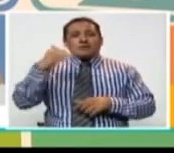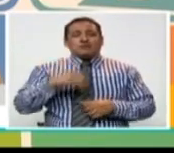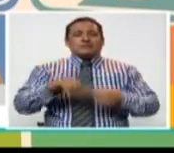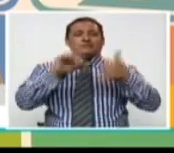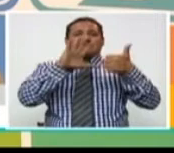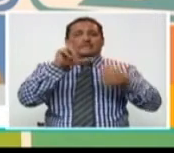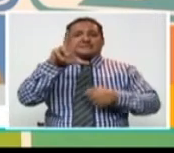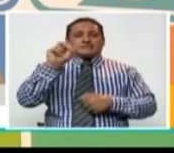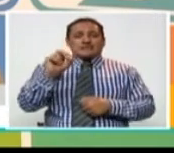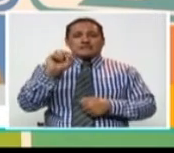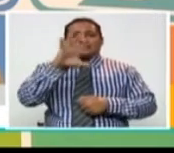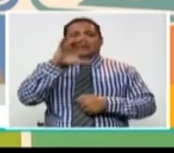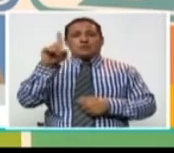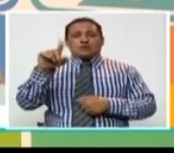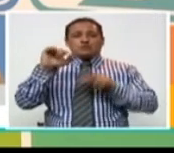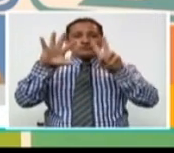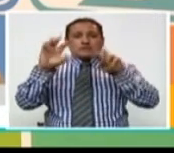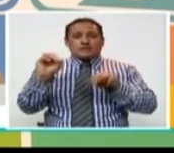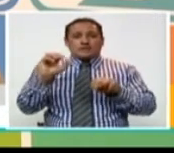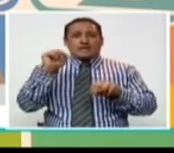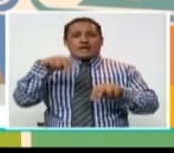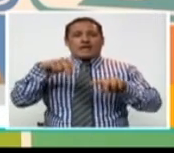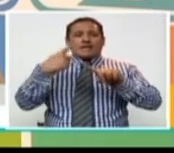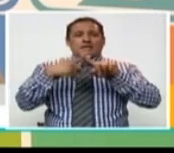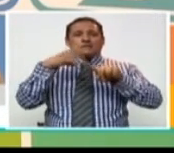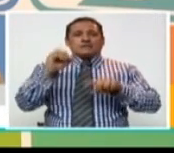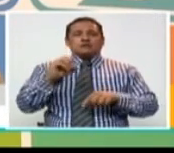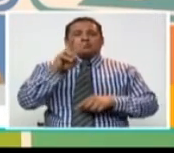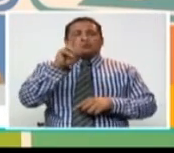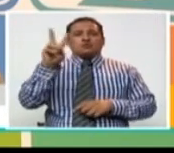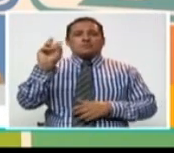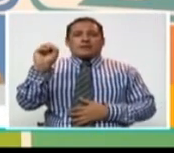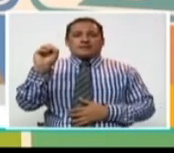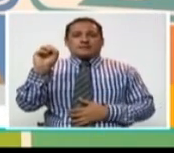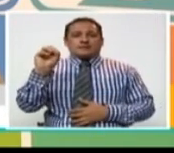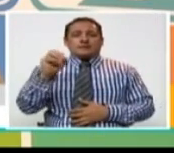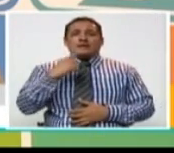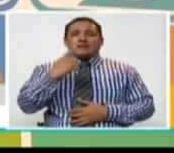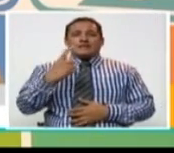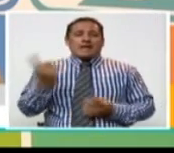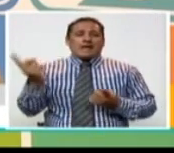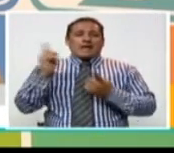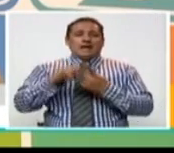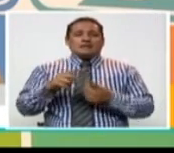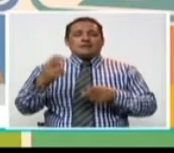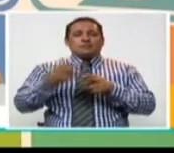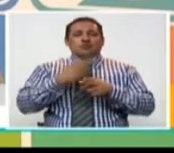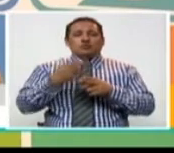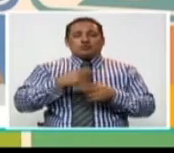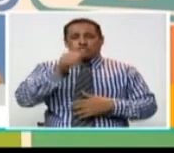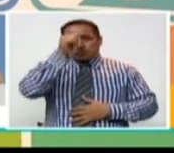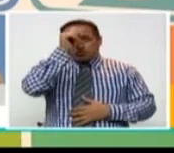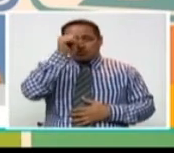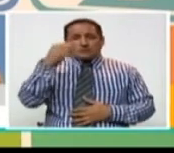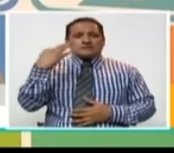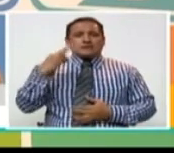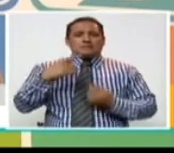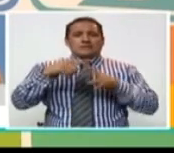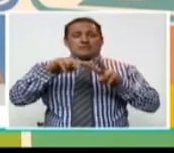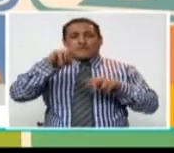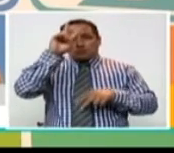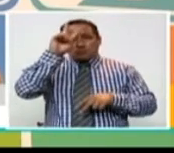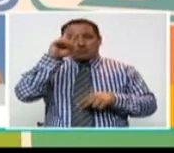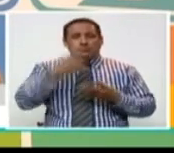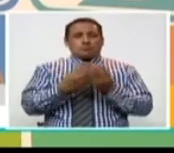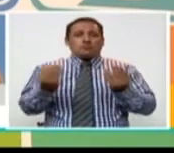también al 630-5170, anexo 220. Será hasta el próximo domingo, siempre